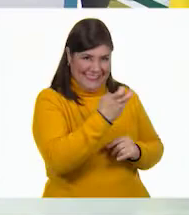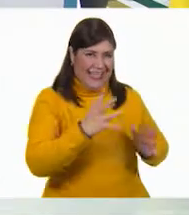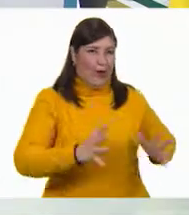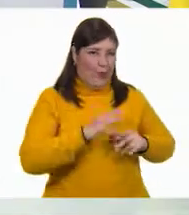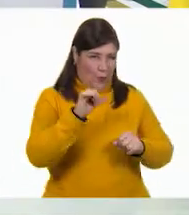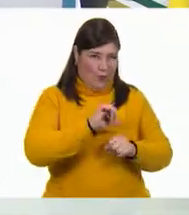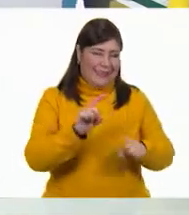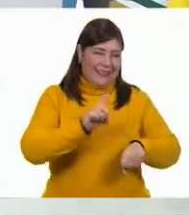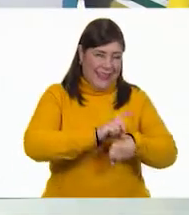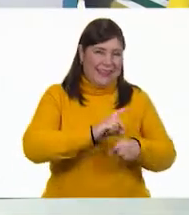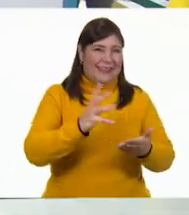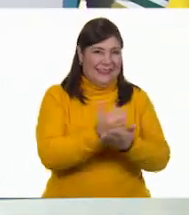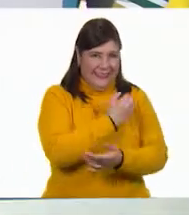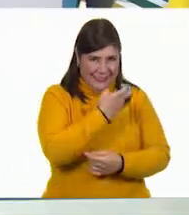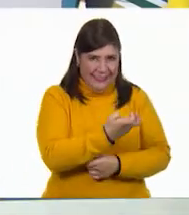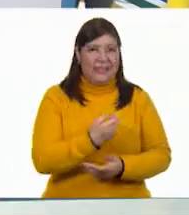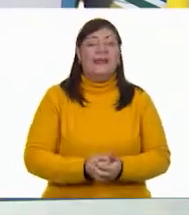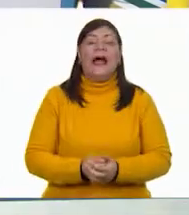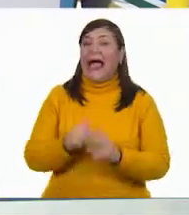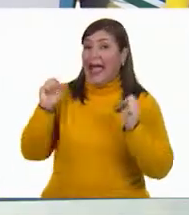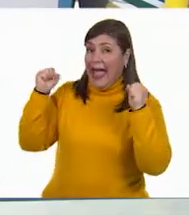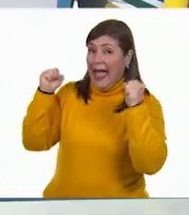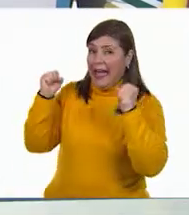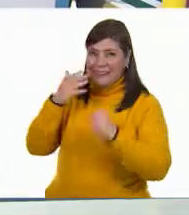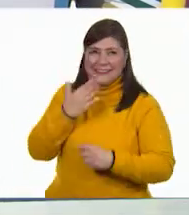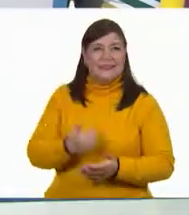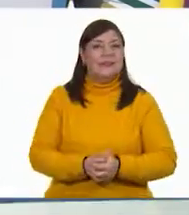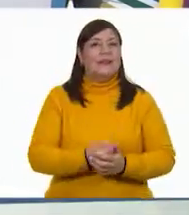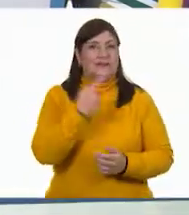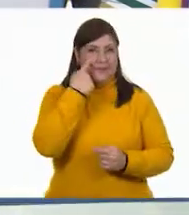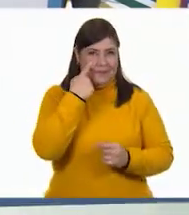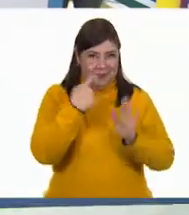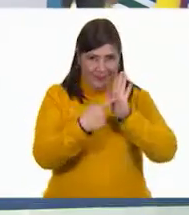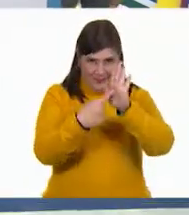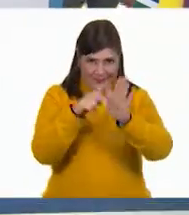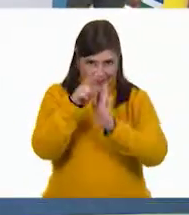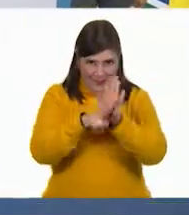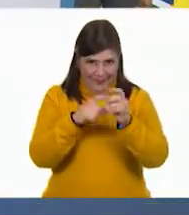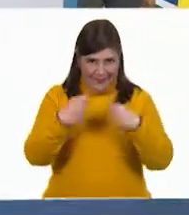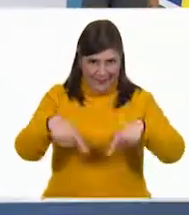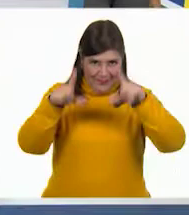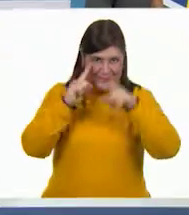¡Ey! Pero antes, vamos a ver el siguiente video. Ash.